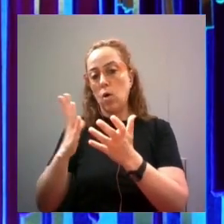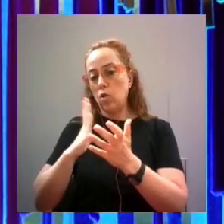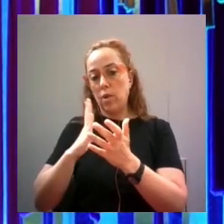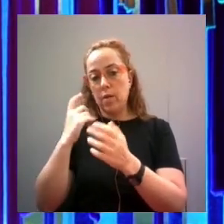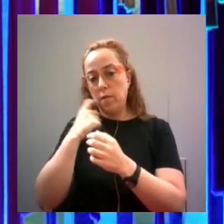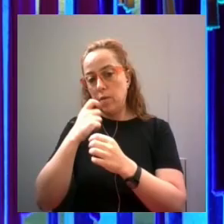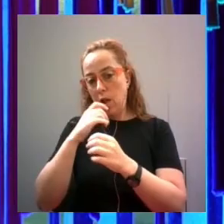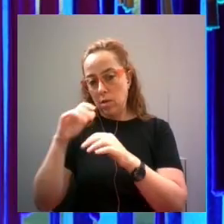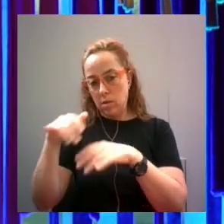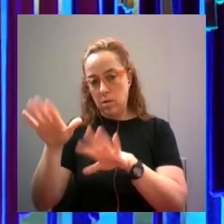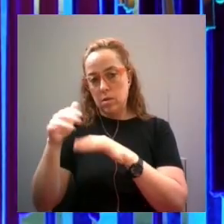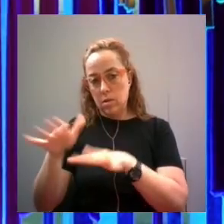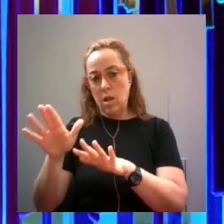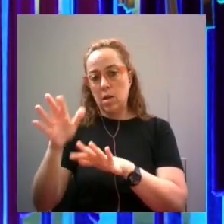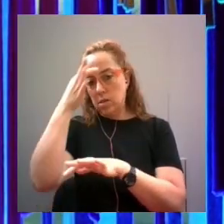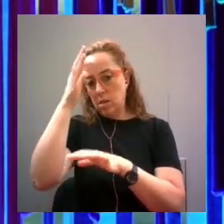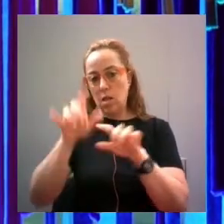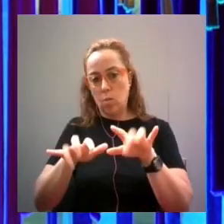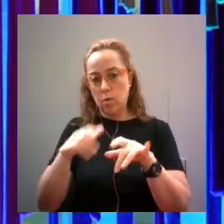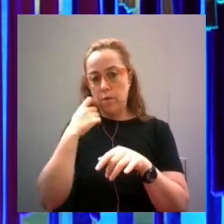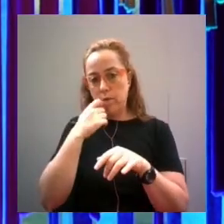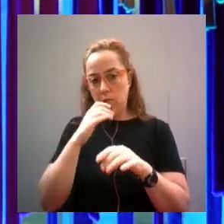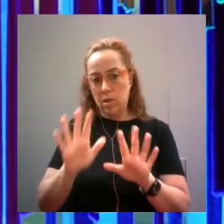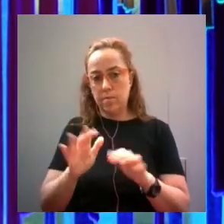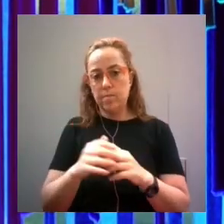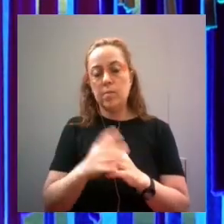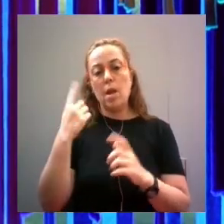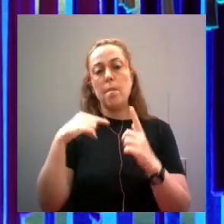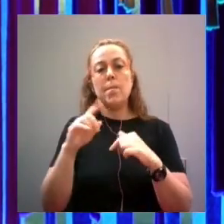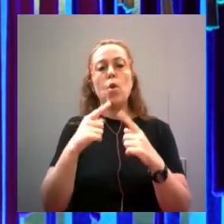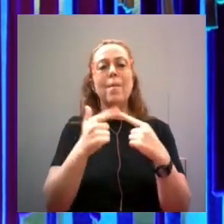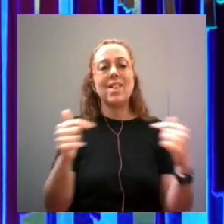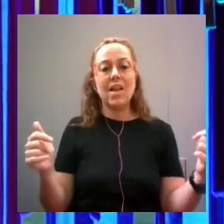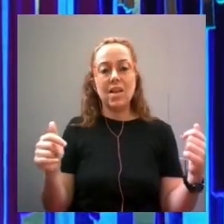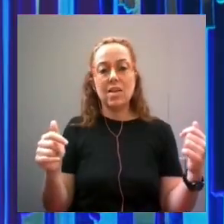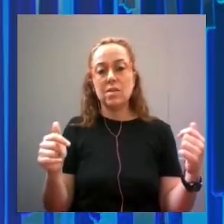específico para ciencia de la computación pero si vamos a lo que son las materias en realidad